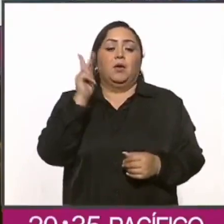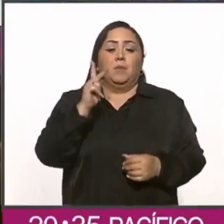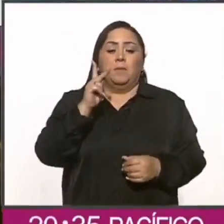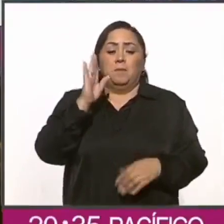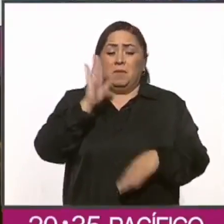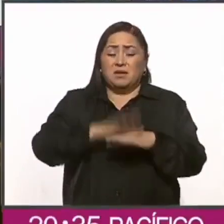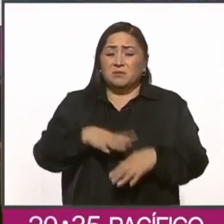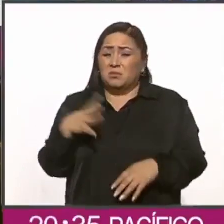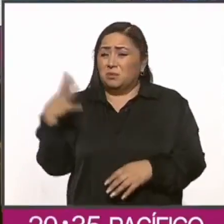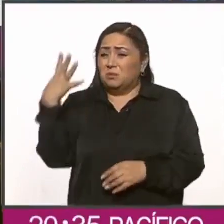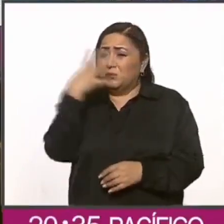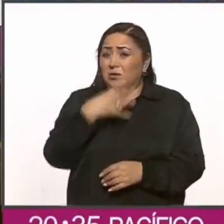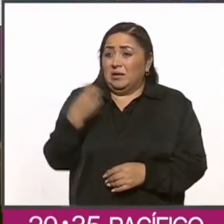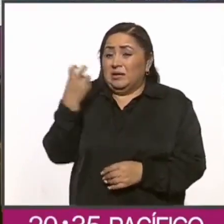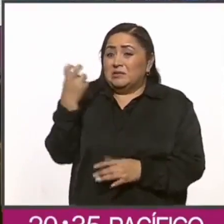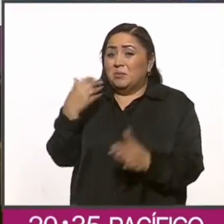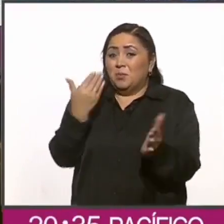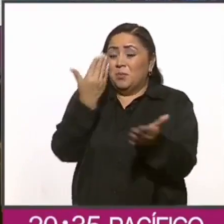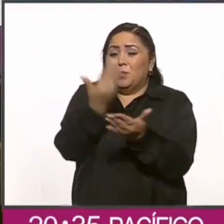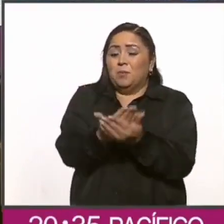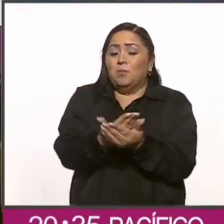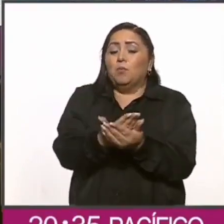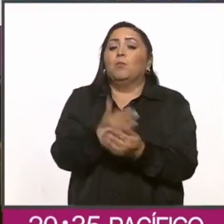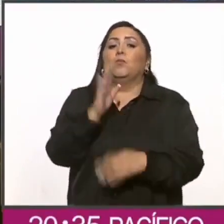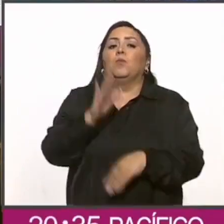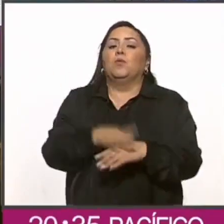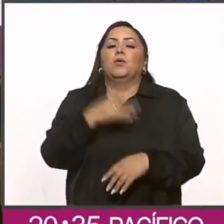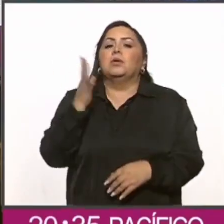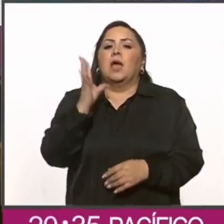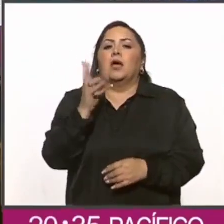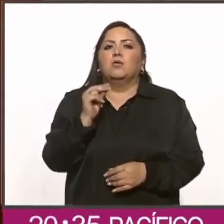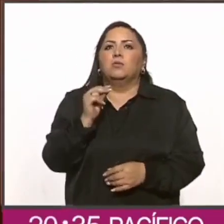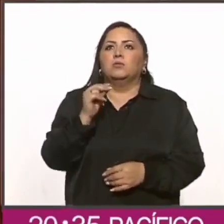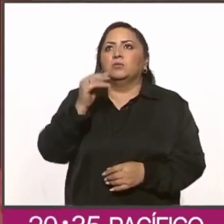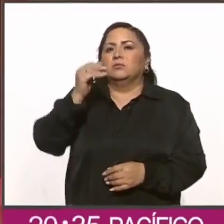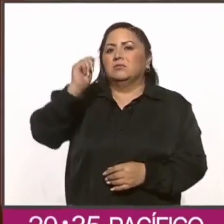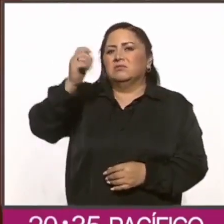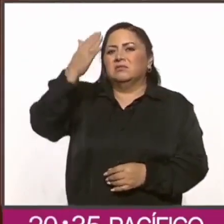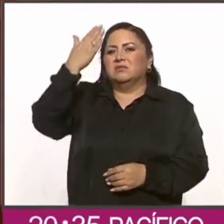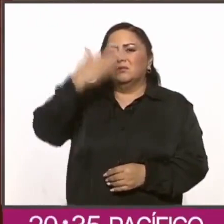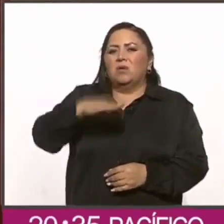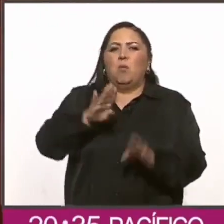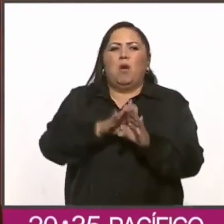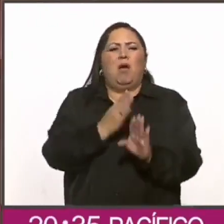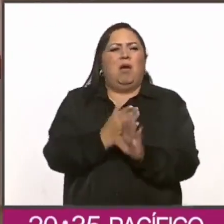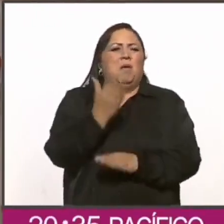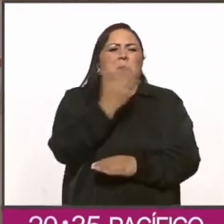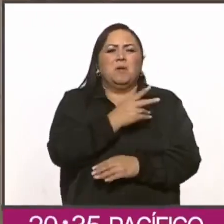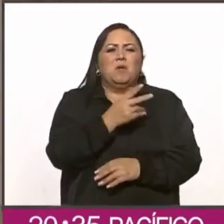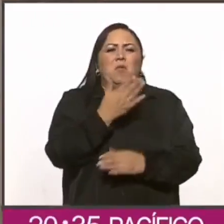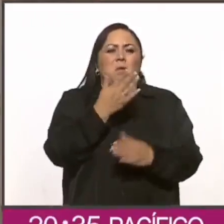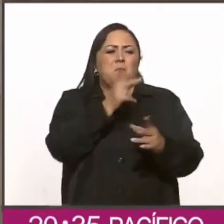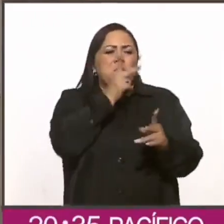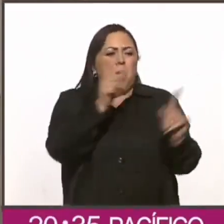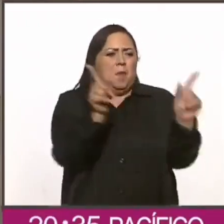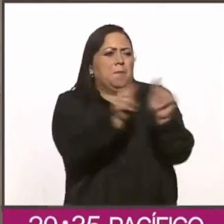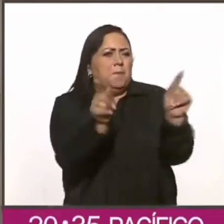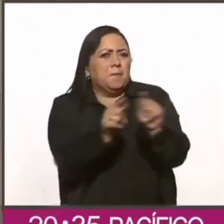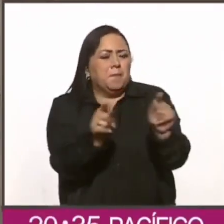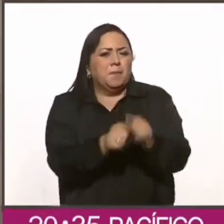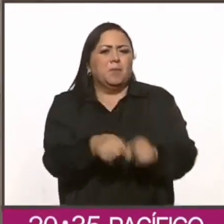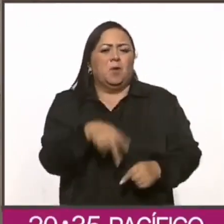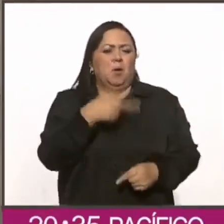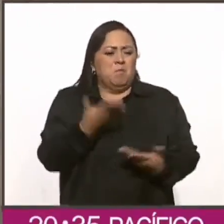todo lo maravilloso de esta propuesta es que ya no es el saber acabado, rígido, descontextualizado,